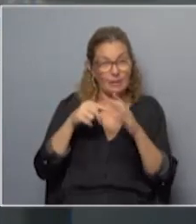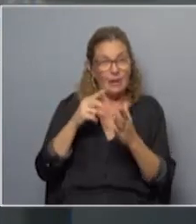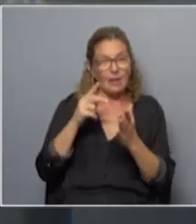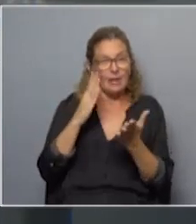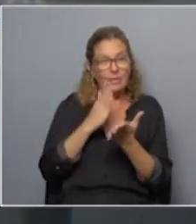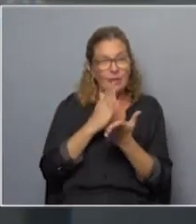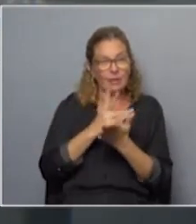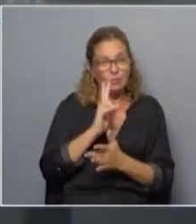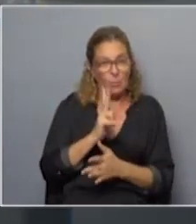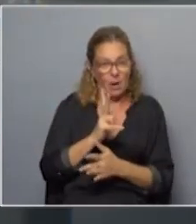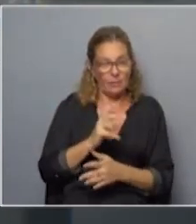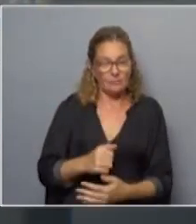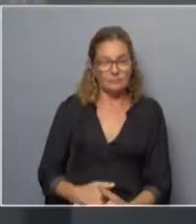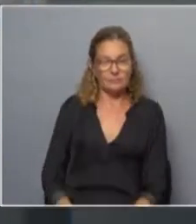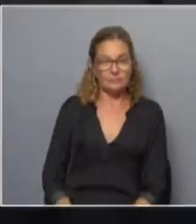humanos y seguridad.